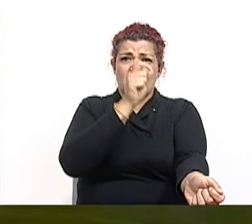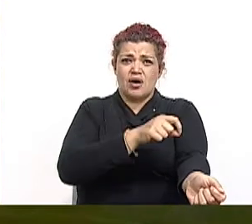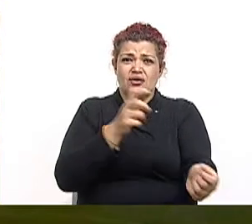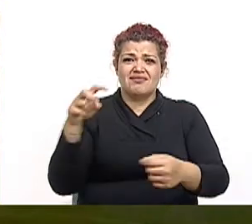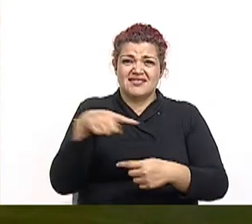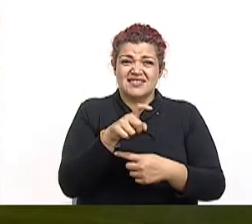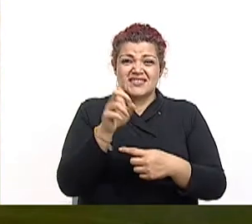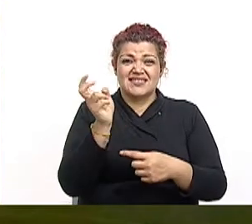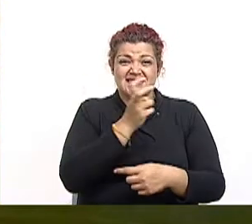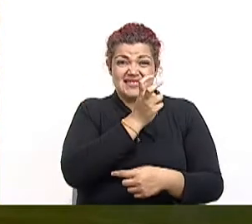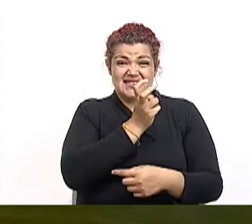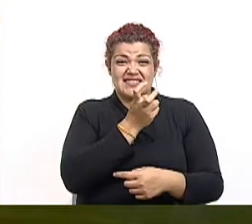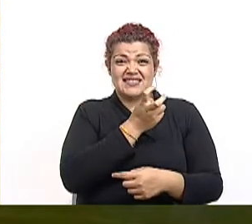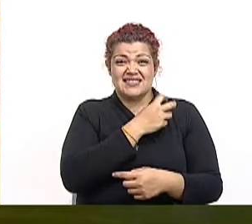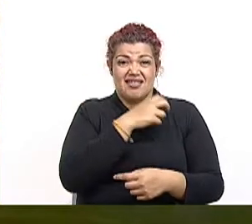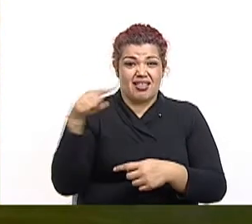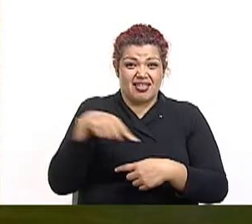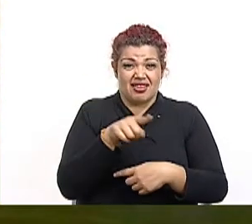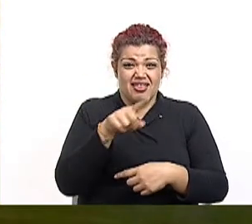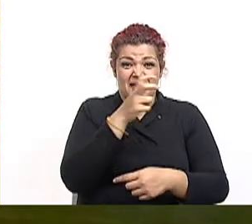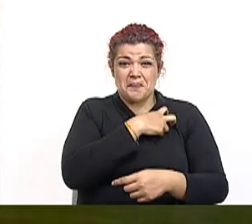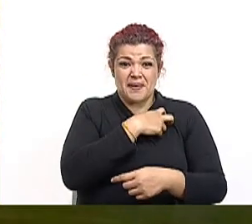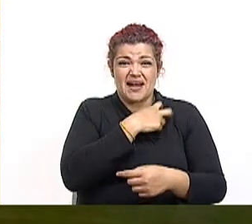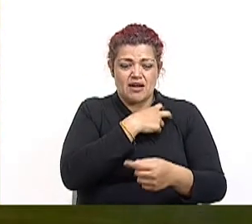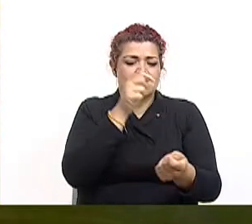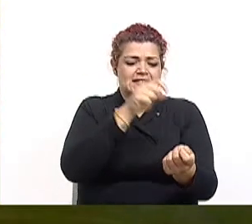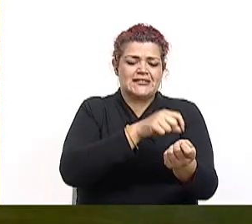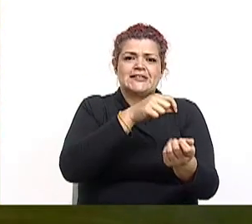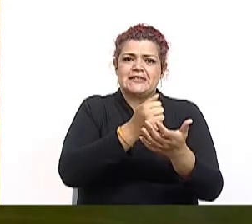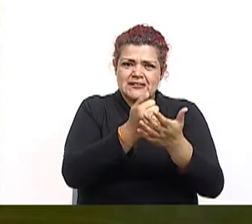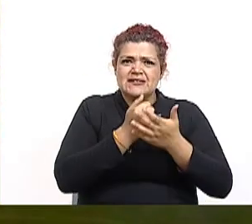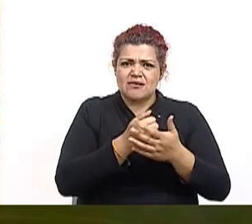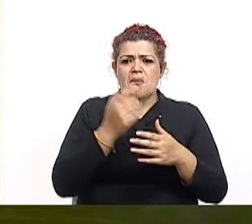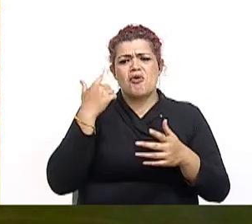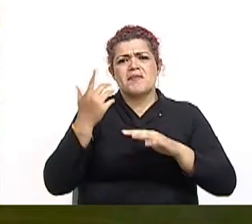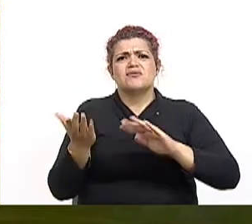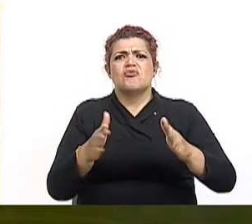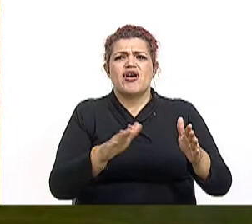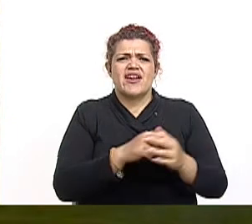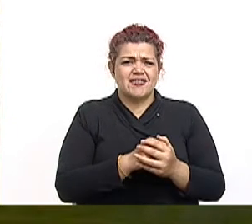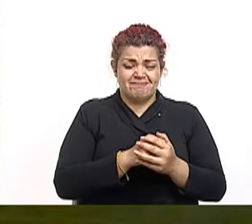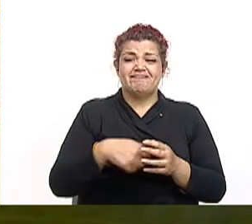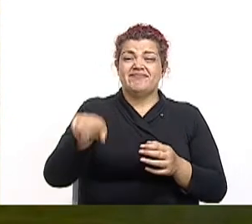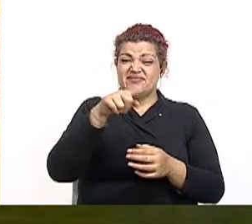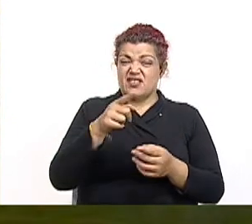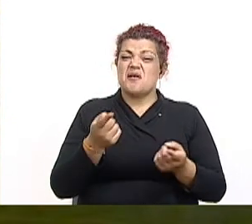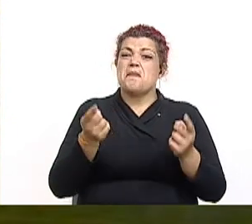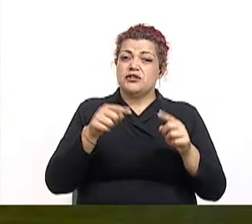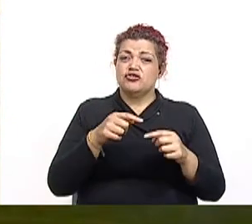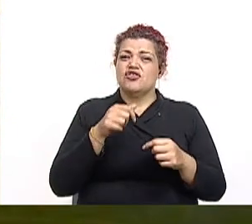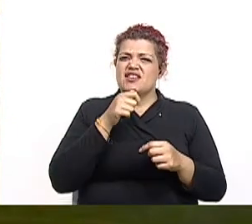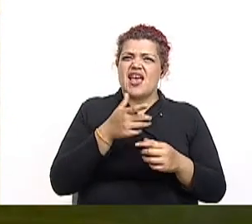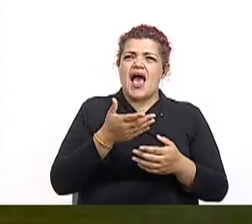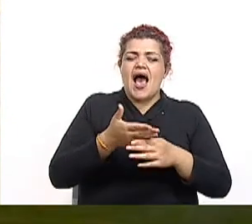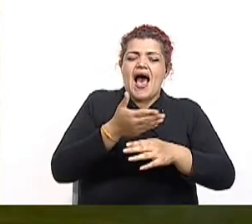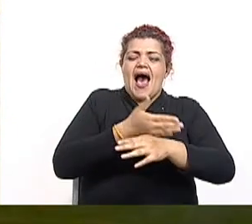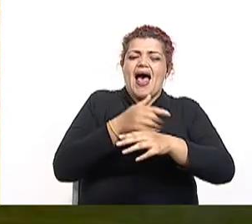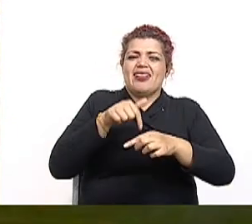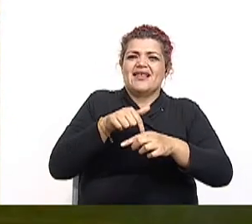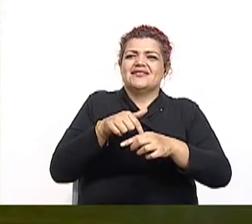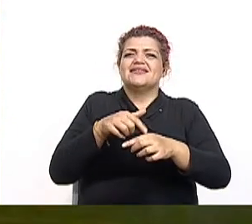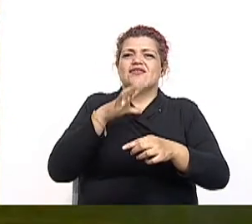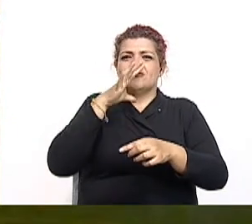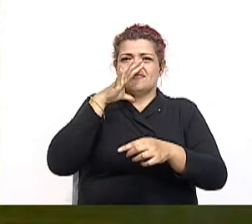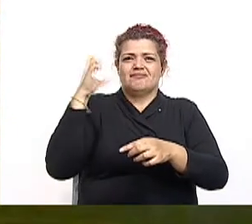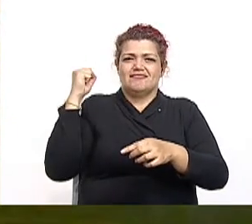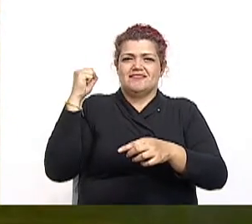34, una causa directa, una consecuencia más bien directa de la fundación del Partido Comunista, indudablemente que tiene relación